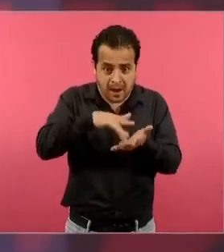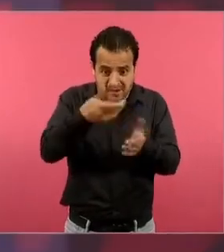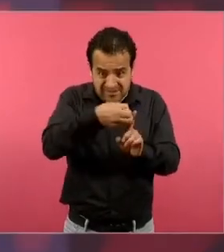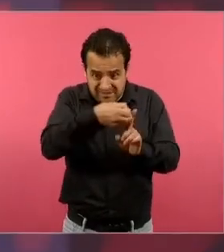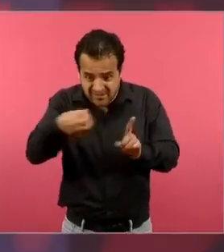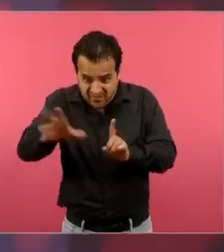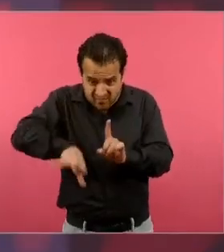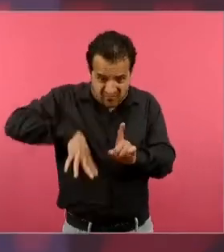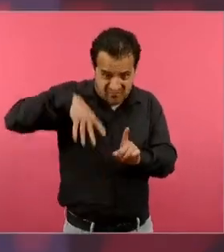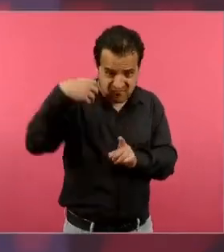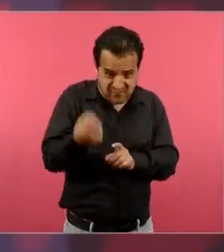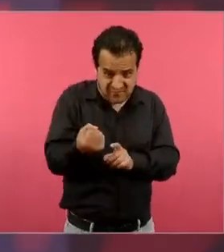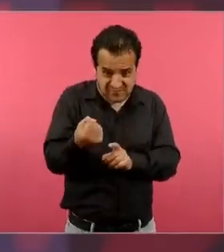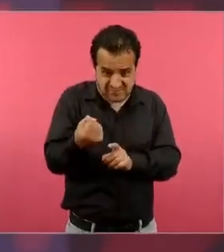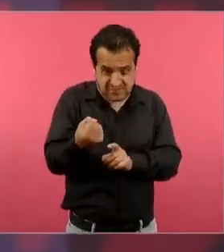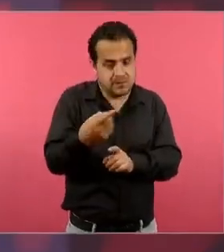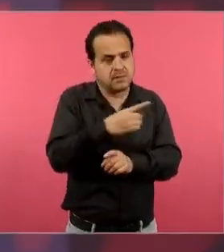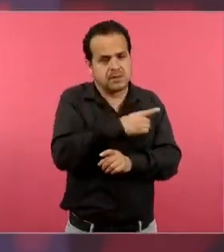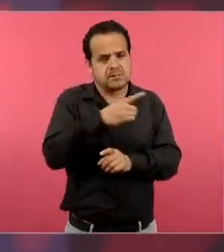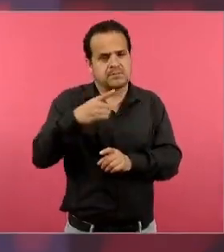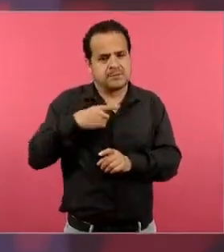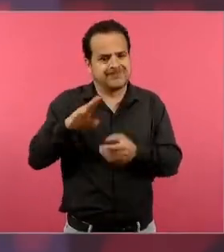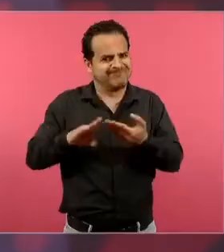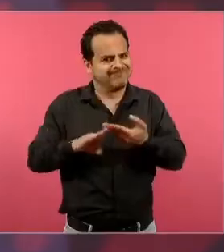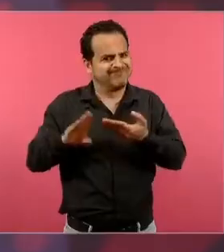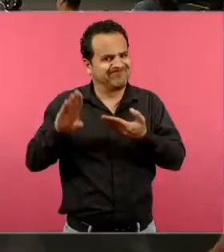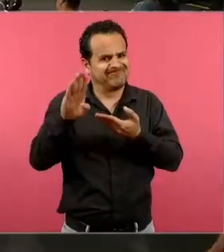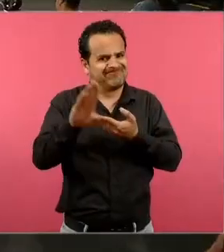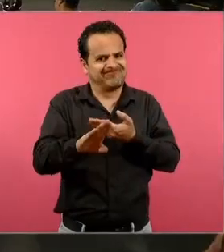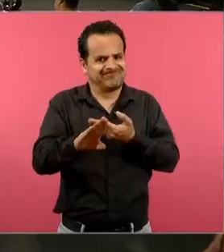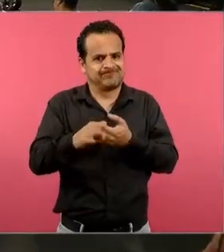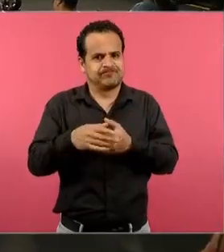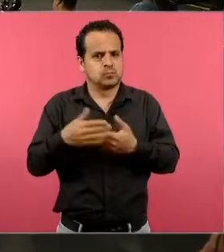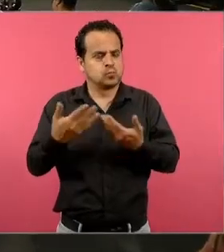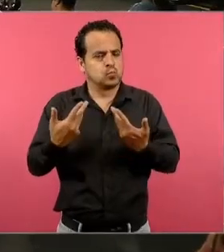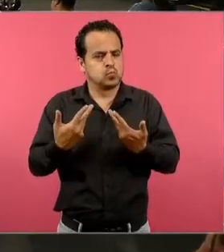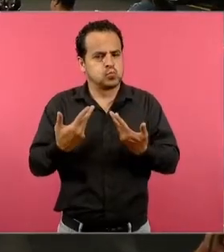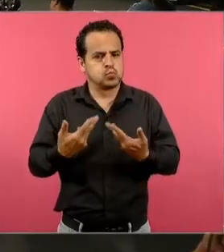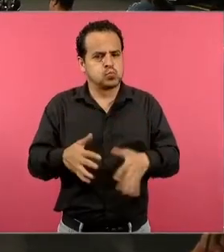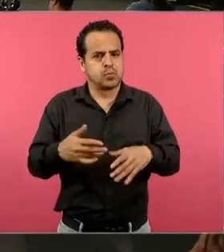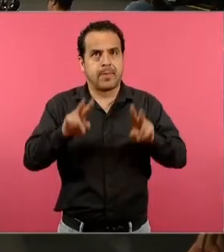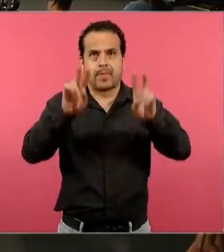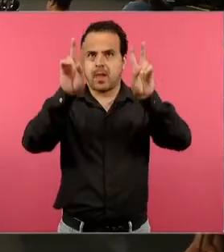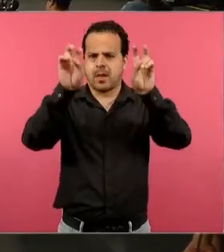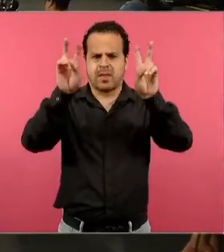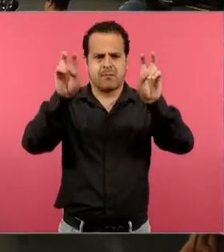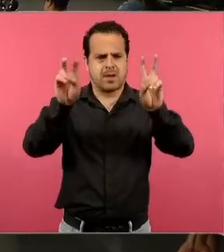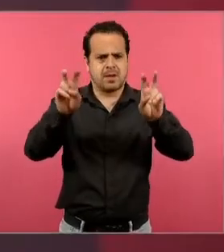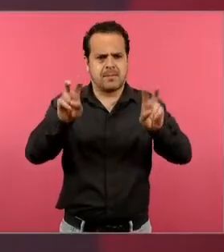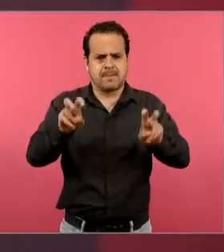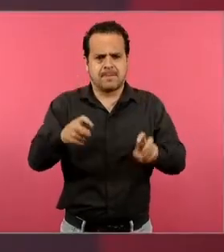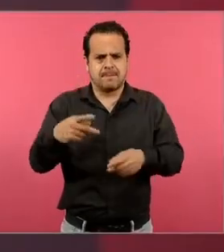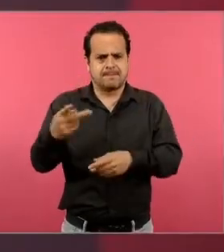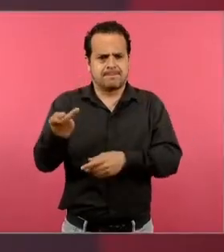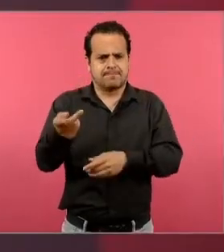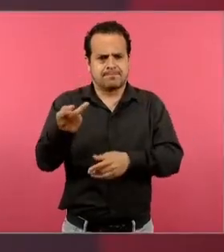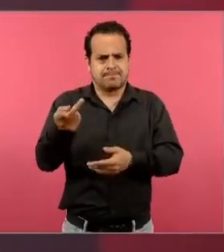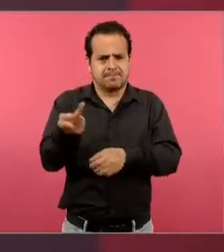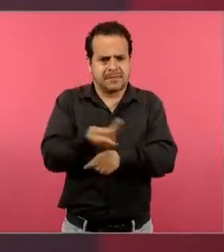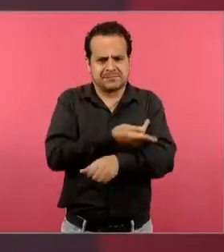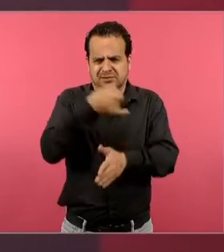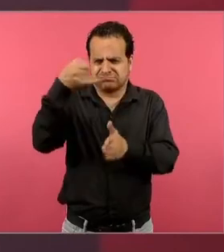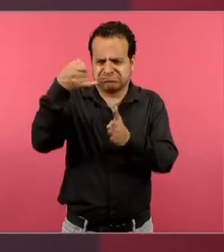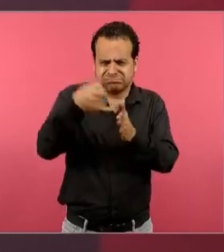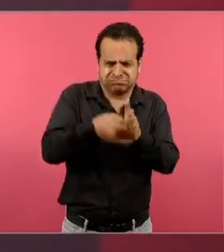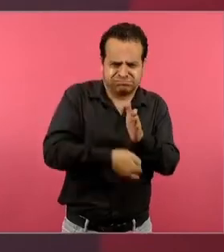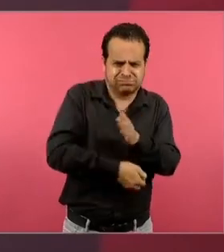muy rica la discusión y cuando ustedes tengan la oportunidad de trabajar o quienes han trabajado con grupos, cuando empiezas a platicar con los